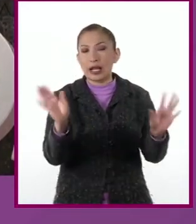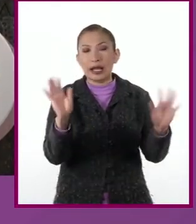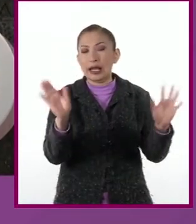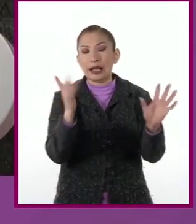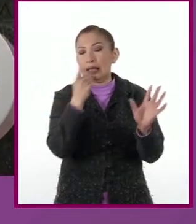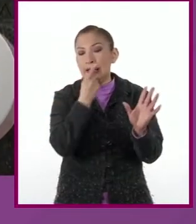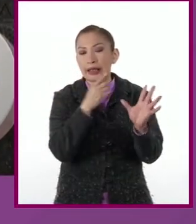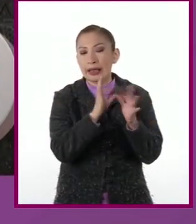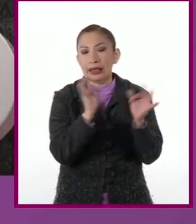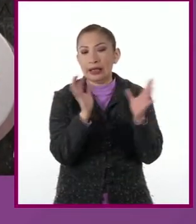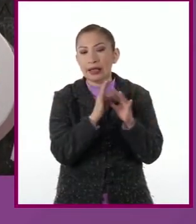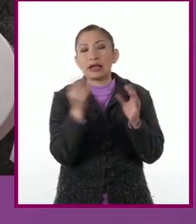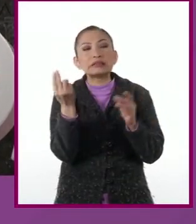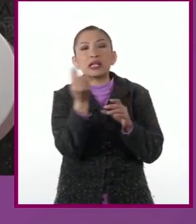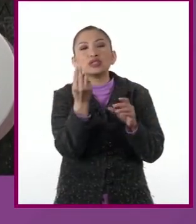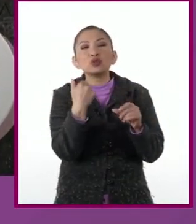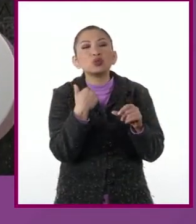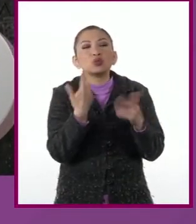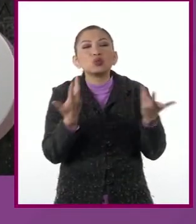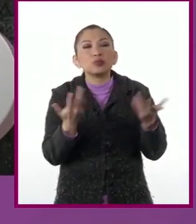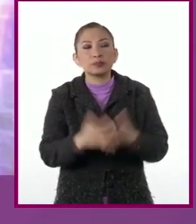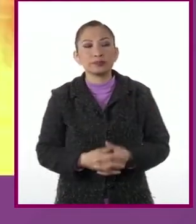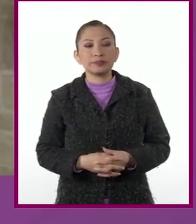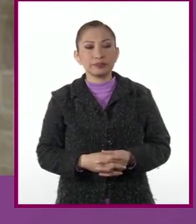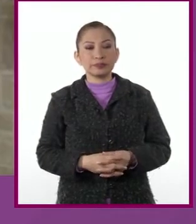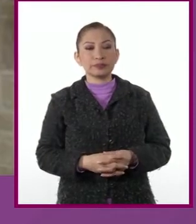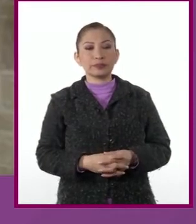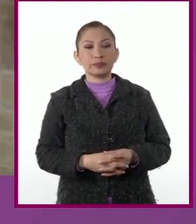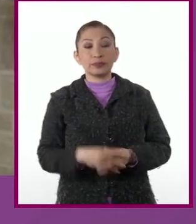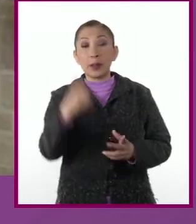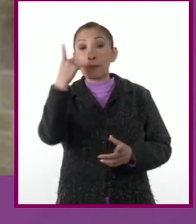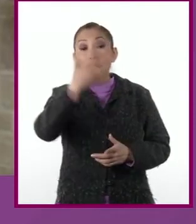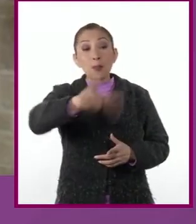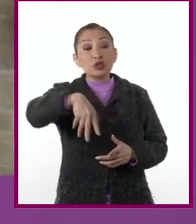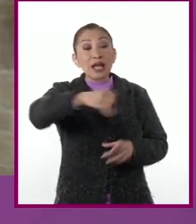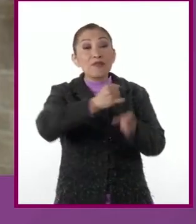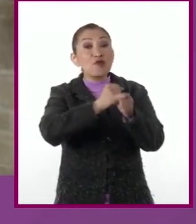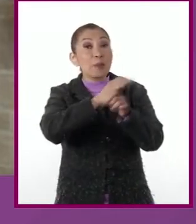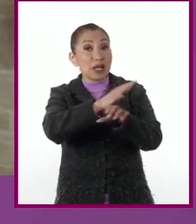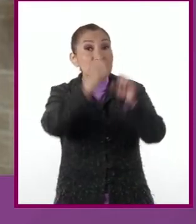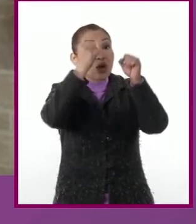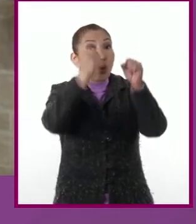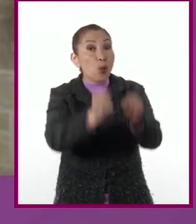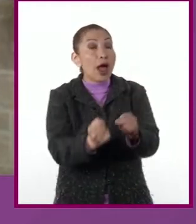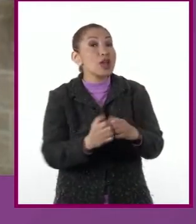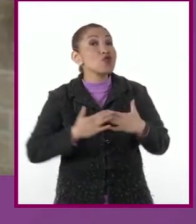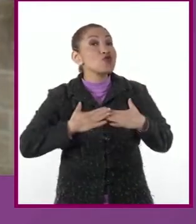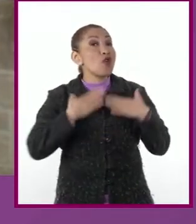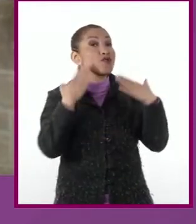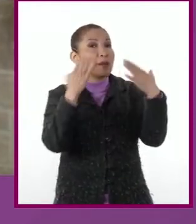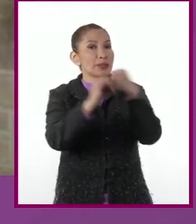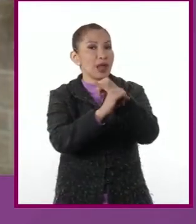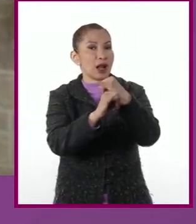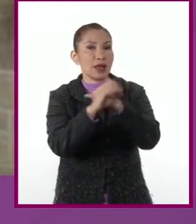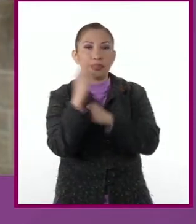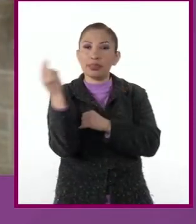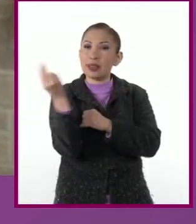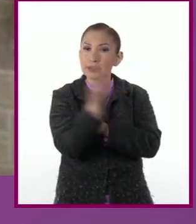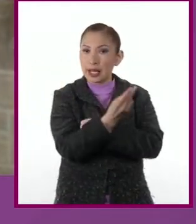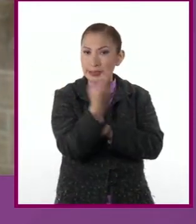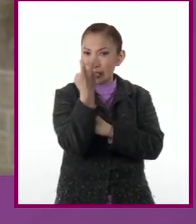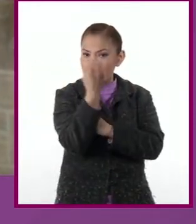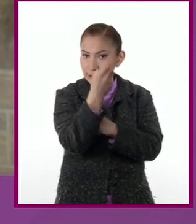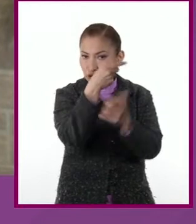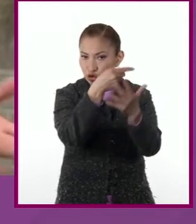cuéntanos, Pepe, ¿qué necesitamos? Para buscar información segura y confiable en internet, necesitamos los